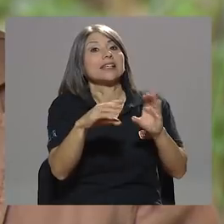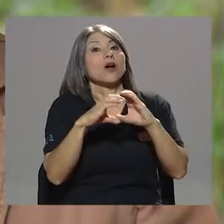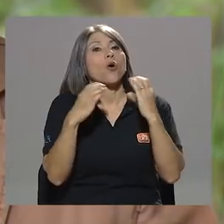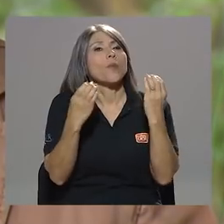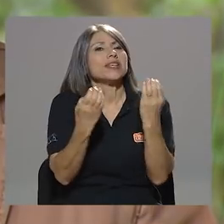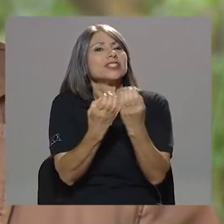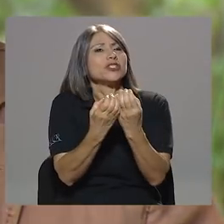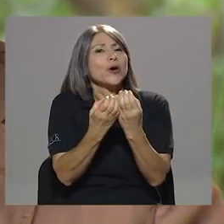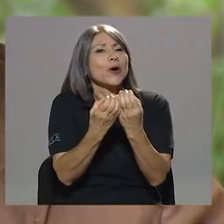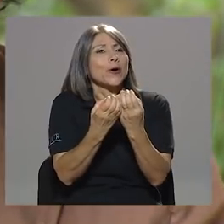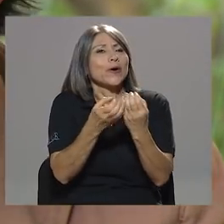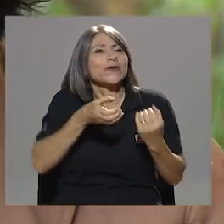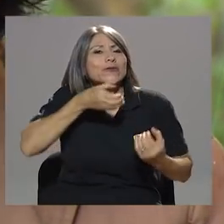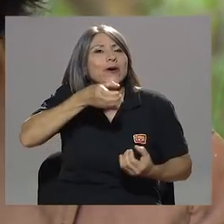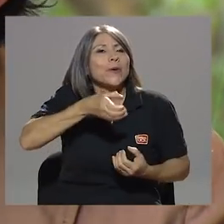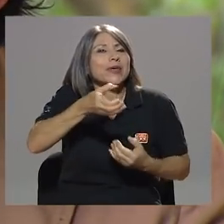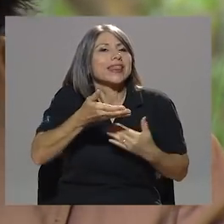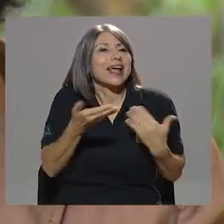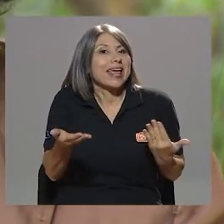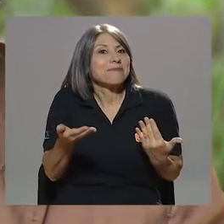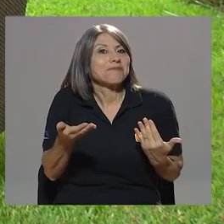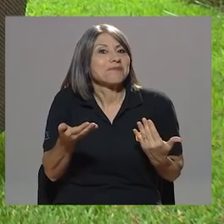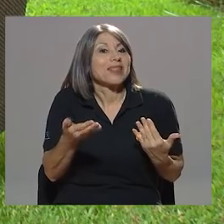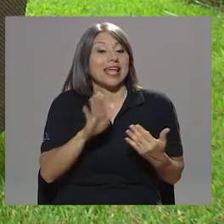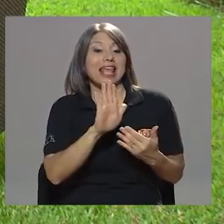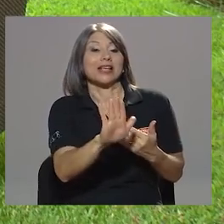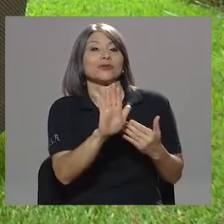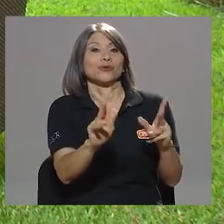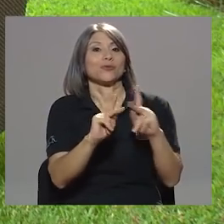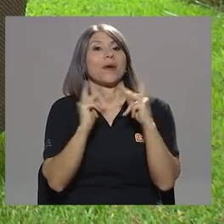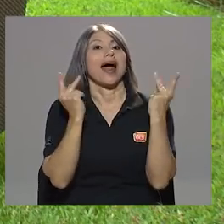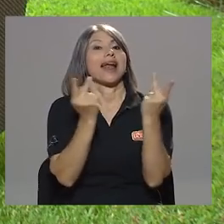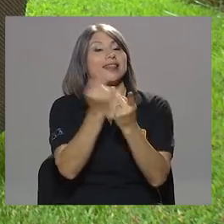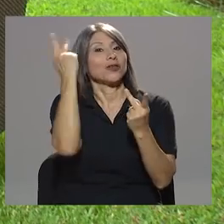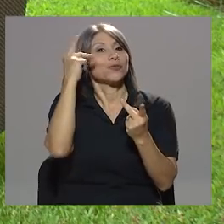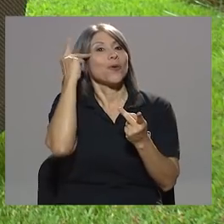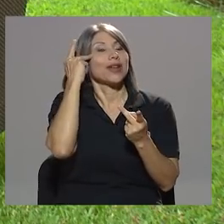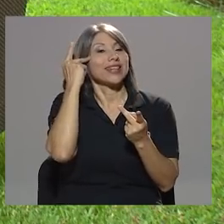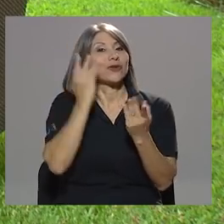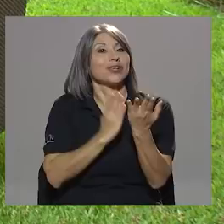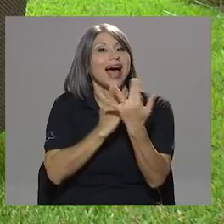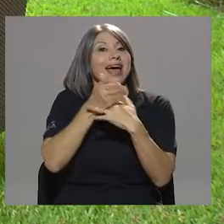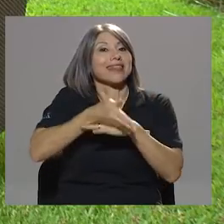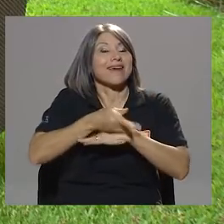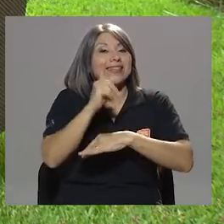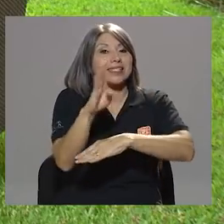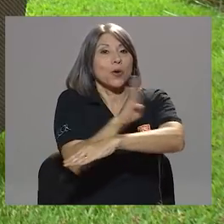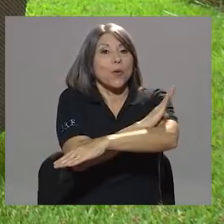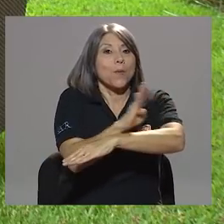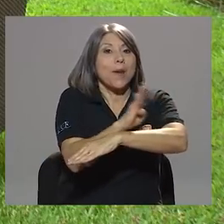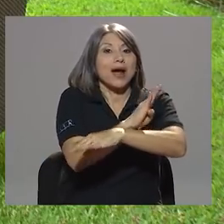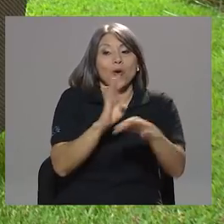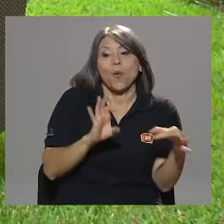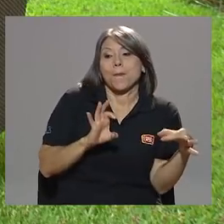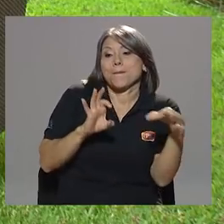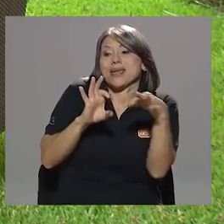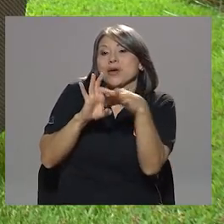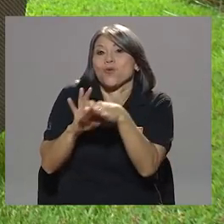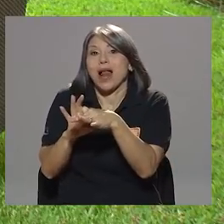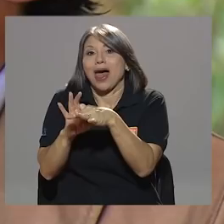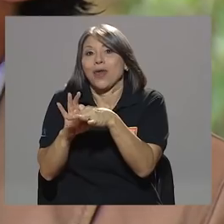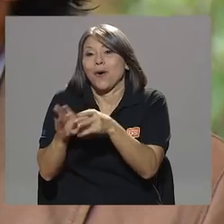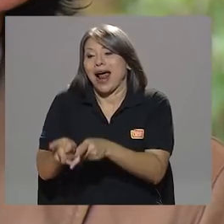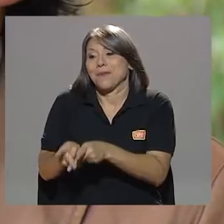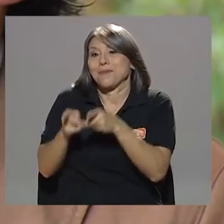¿Qué le dieron esos recursos económicos a los partidos por medio, repito, de un banco vinculado al periódico que tanto ha